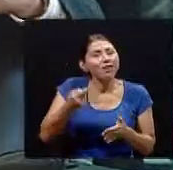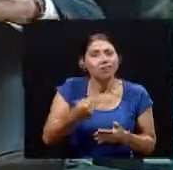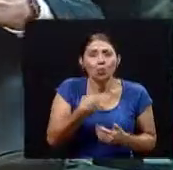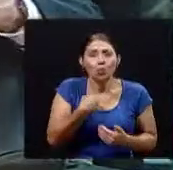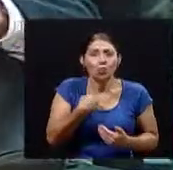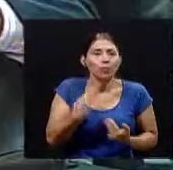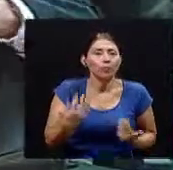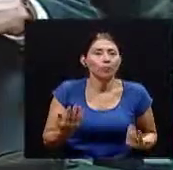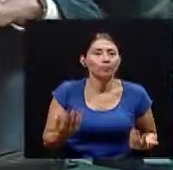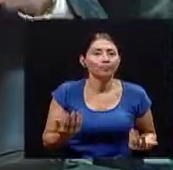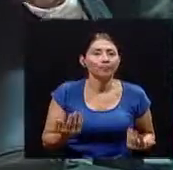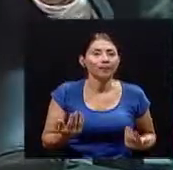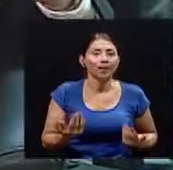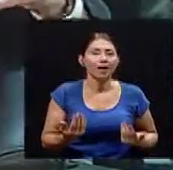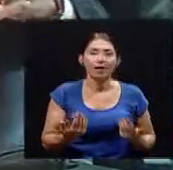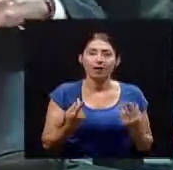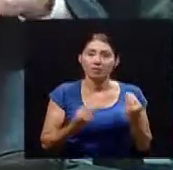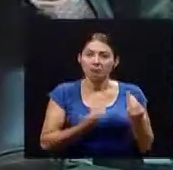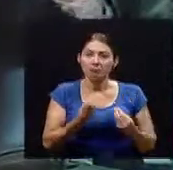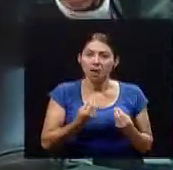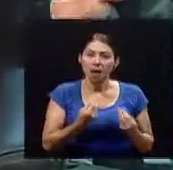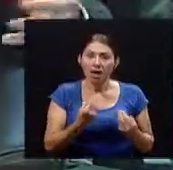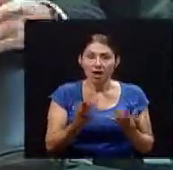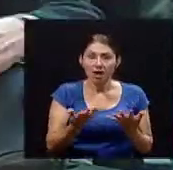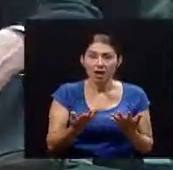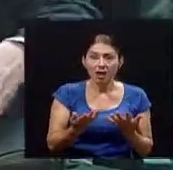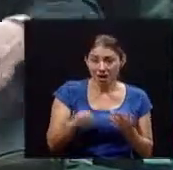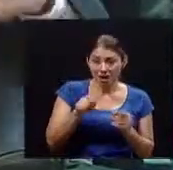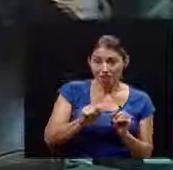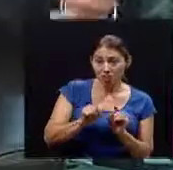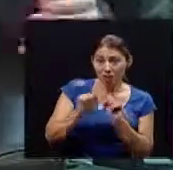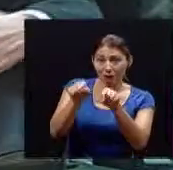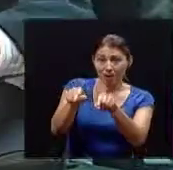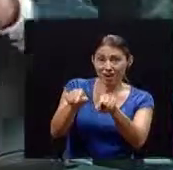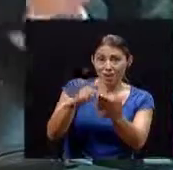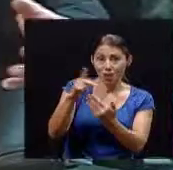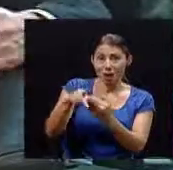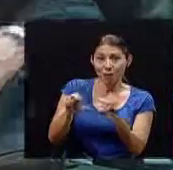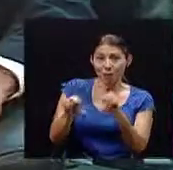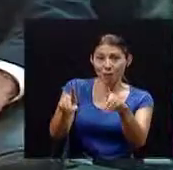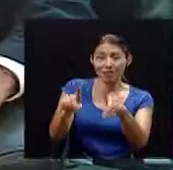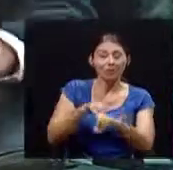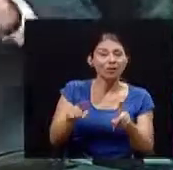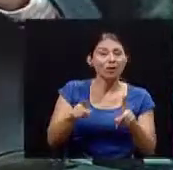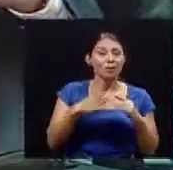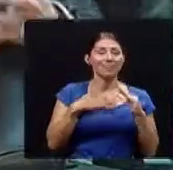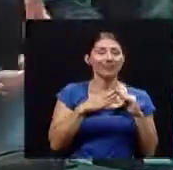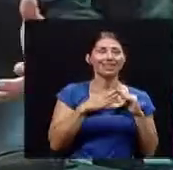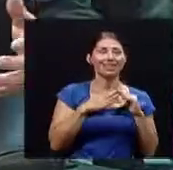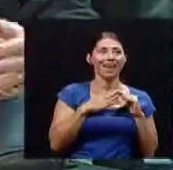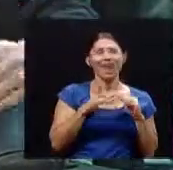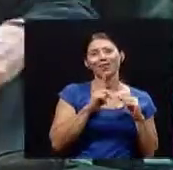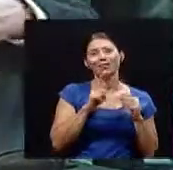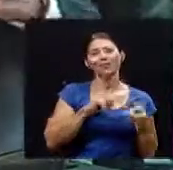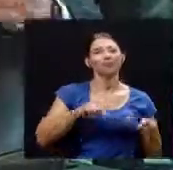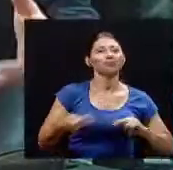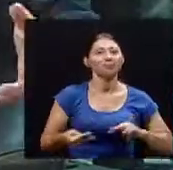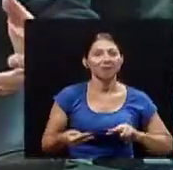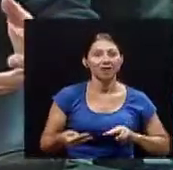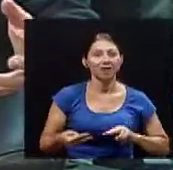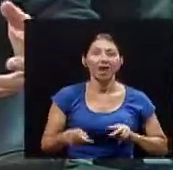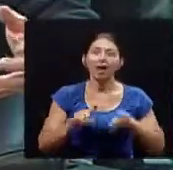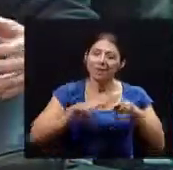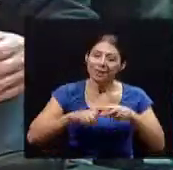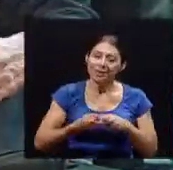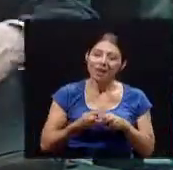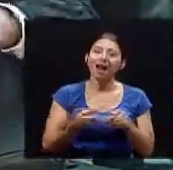está expuesto o expone a los niños a programas educativos pero en la casa se hace totalmente lo contrario empezar a reciclar empezar a ahorrar